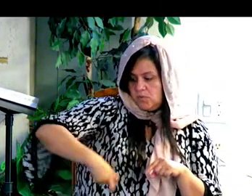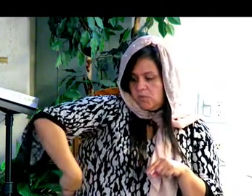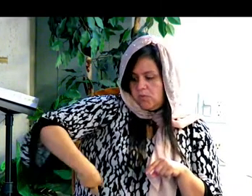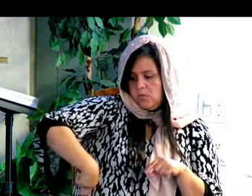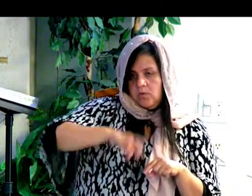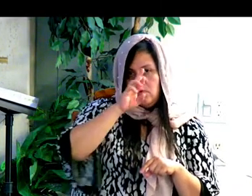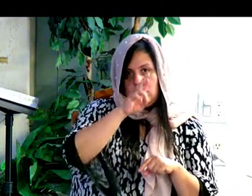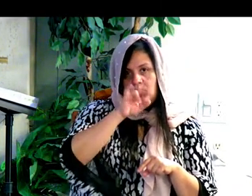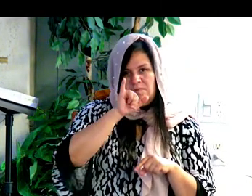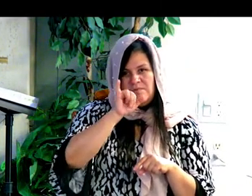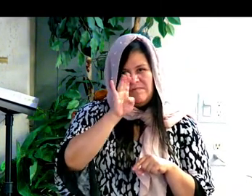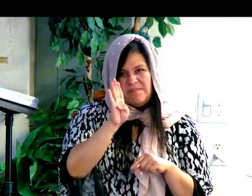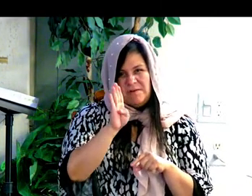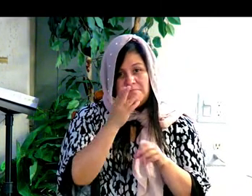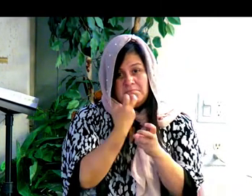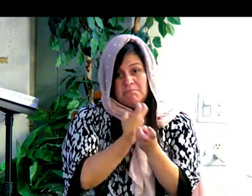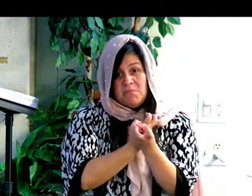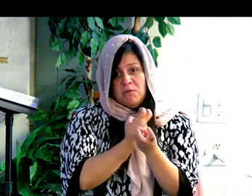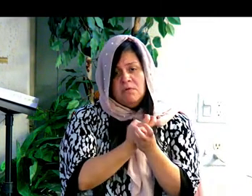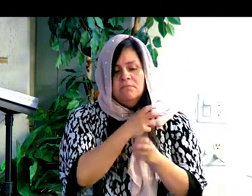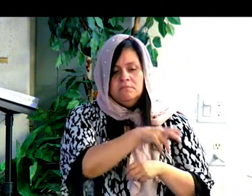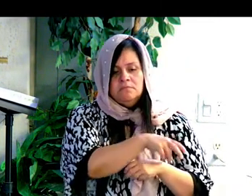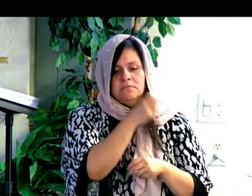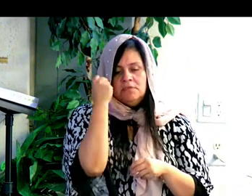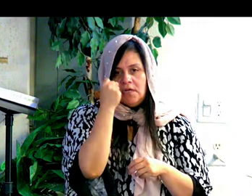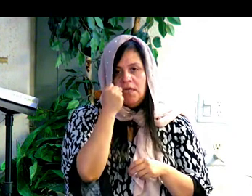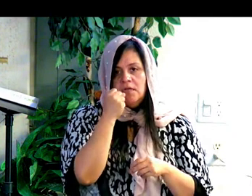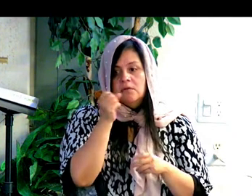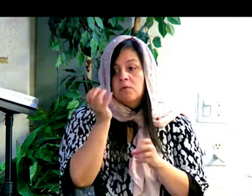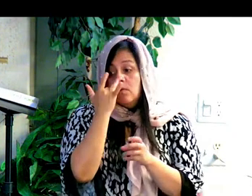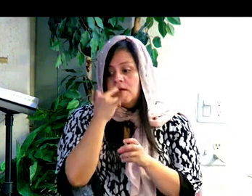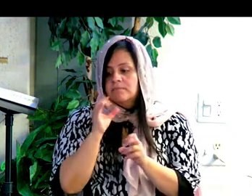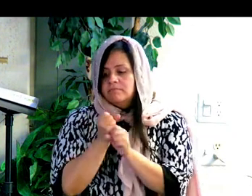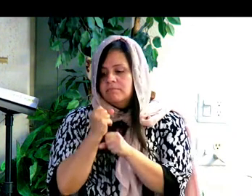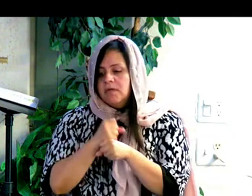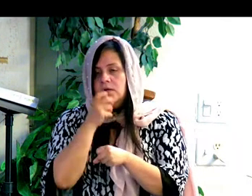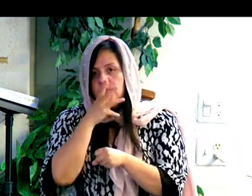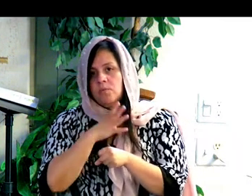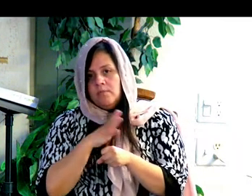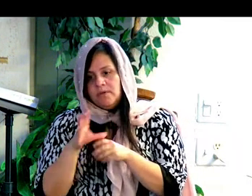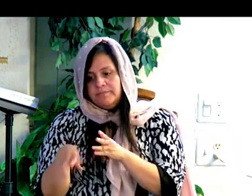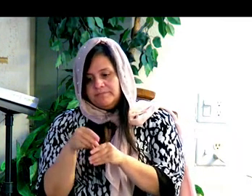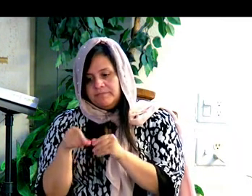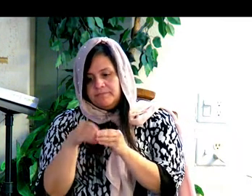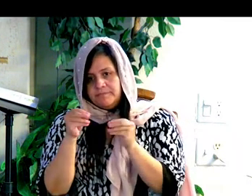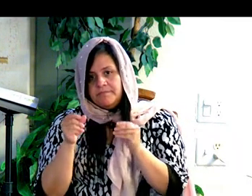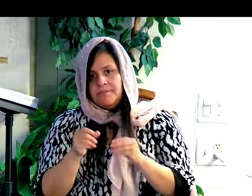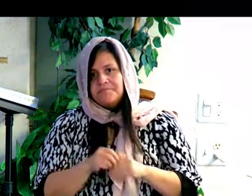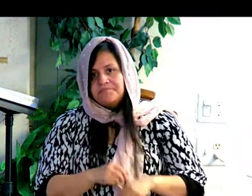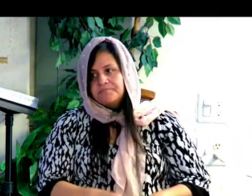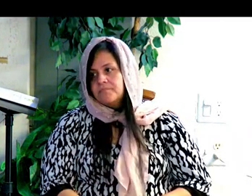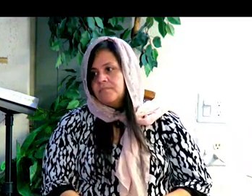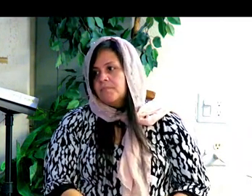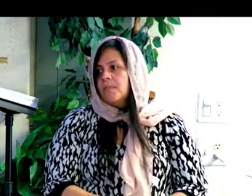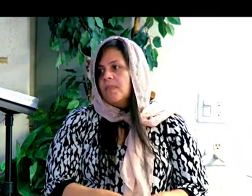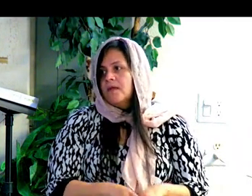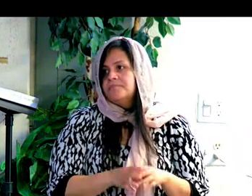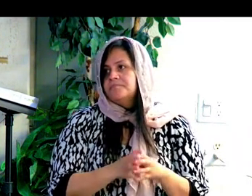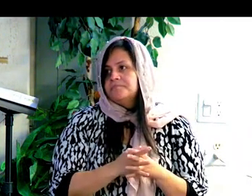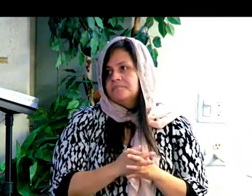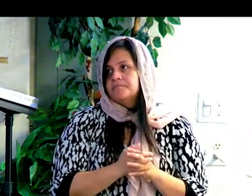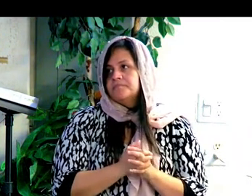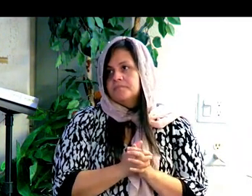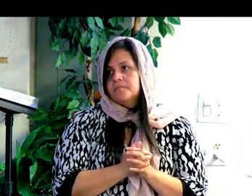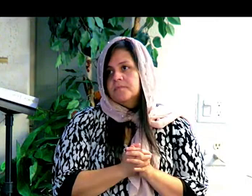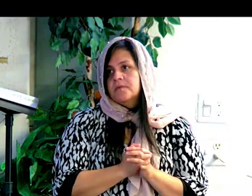Dice que, y de la costilla que el Señor Dios había tomado del hombre, formó una mujer y